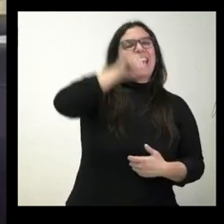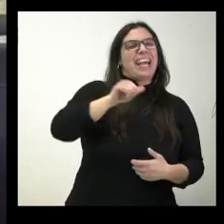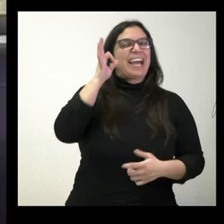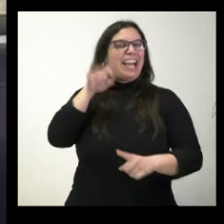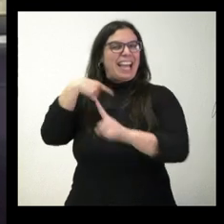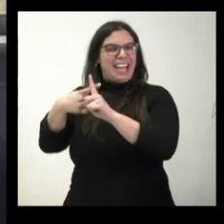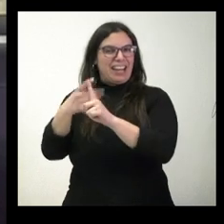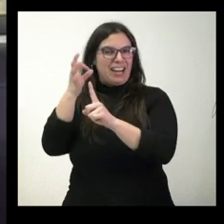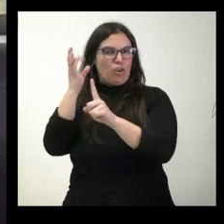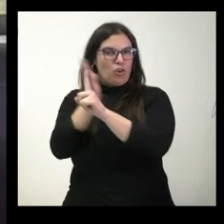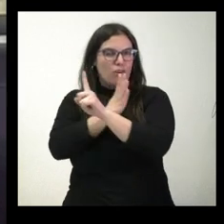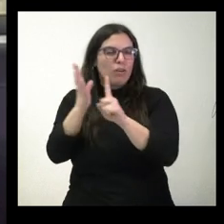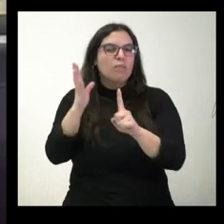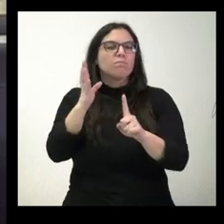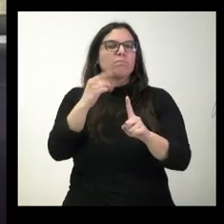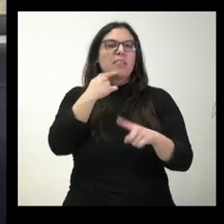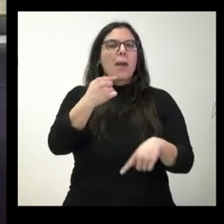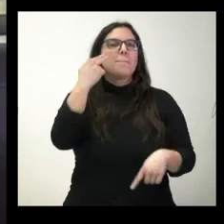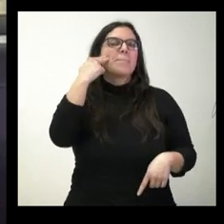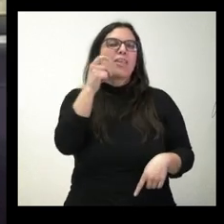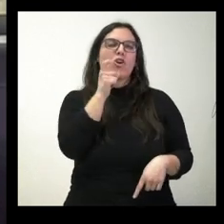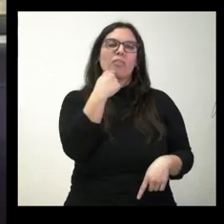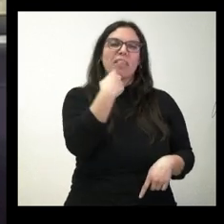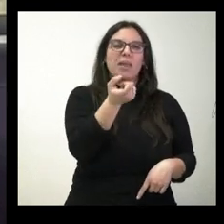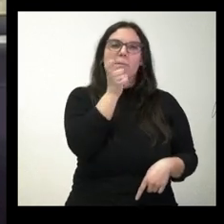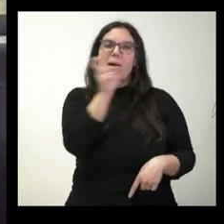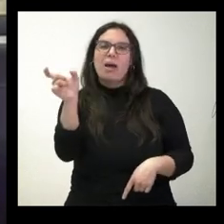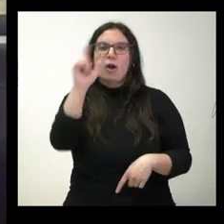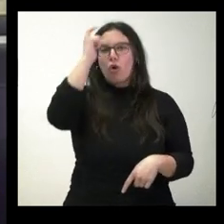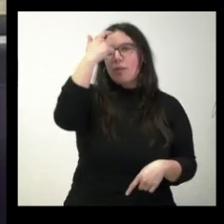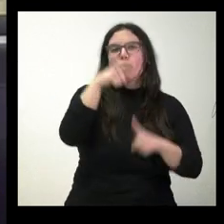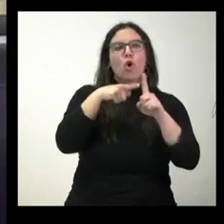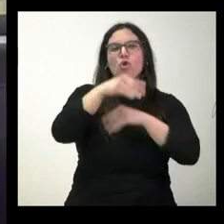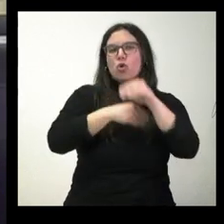tiene miedo o no de usar esos términos de violencia machista y violencia de género. Muchas gracias.